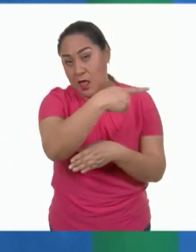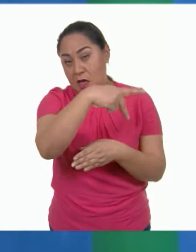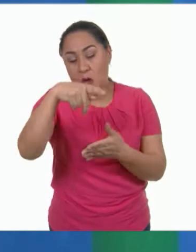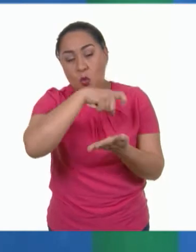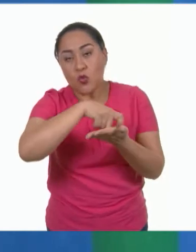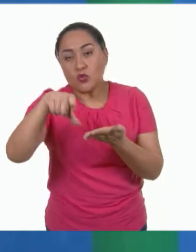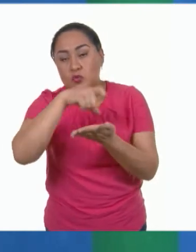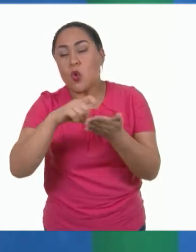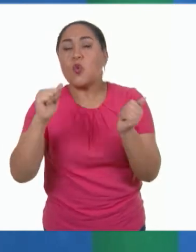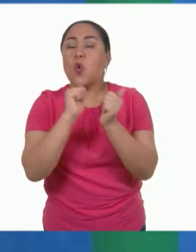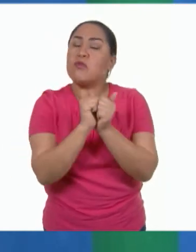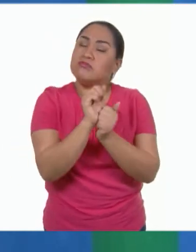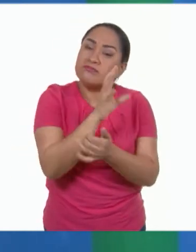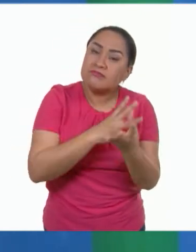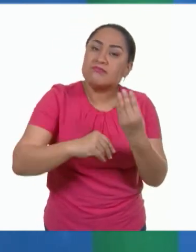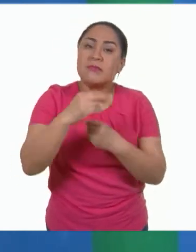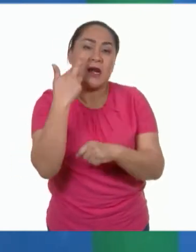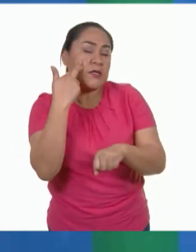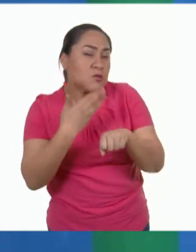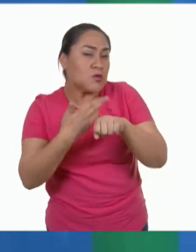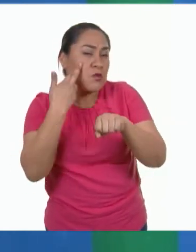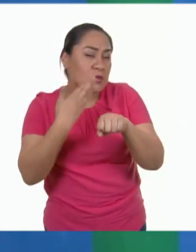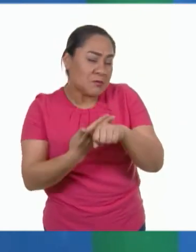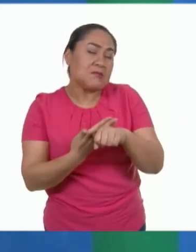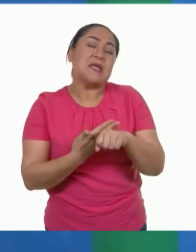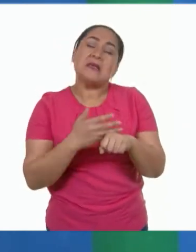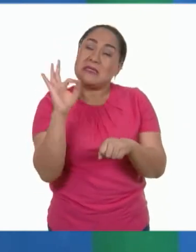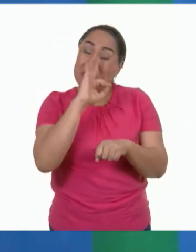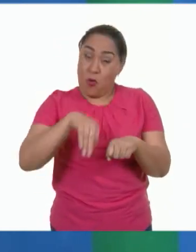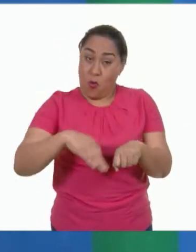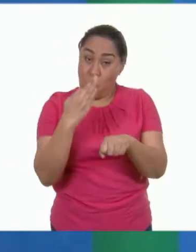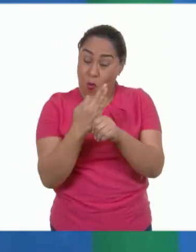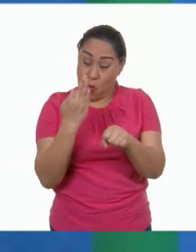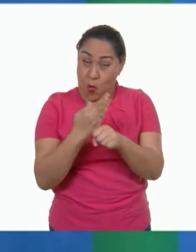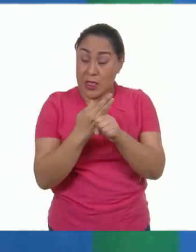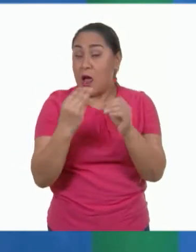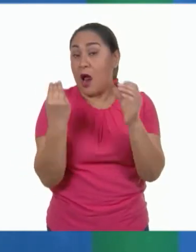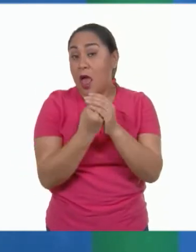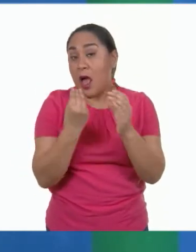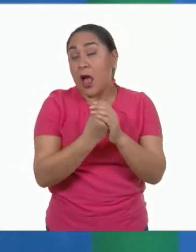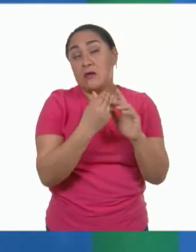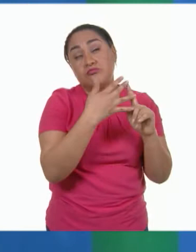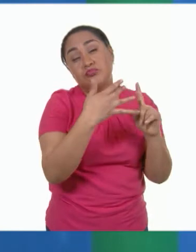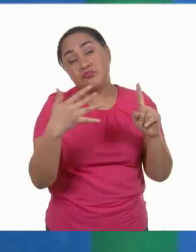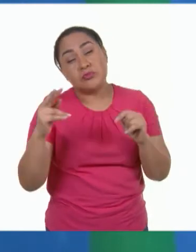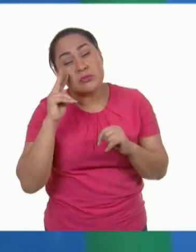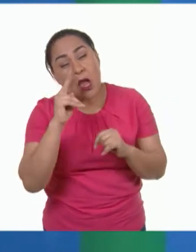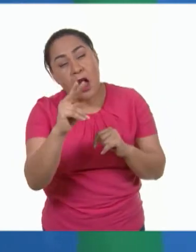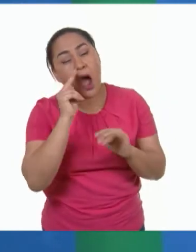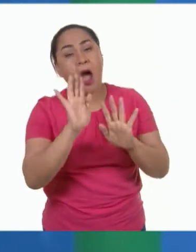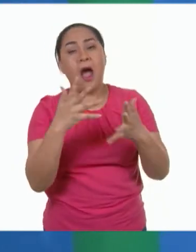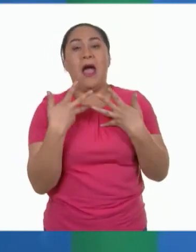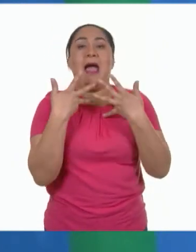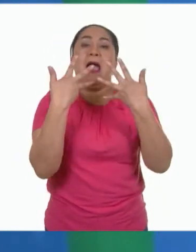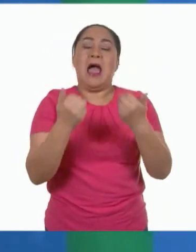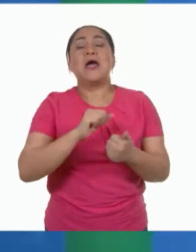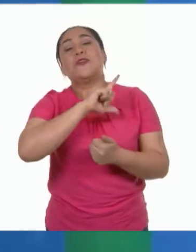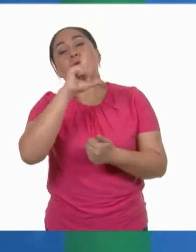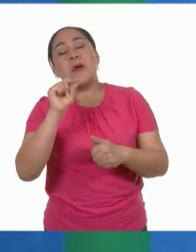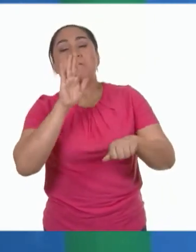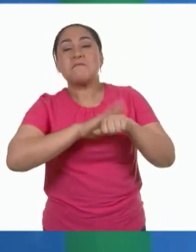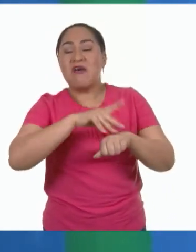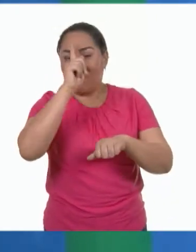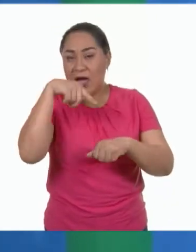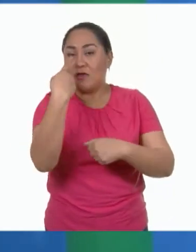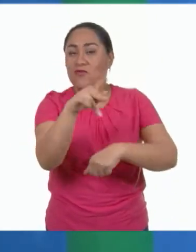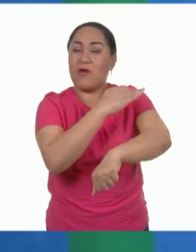finalizar la clase te sientas preparada para darle razones a tu familia para comenzar a modificar sus prácticas de consumo. Y